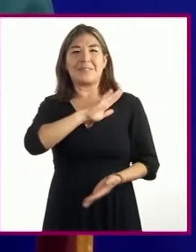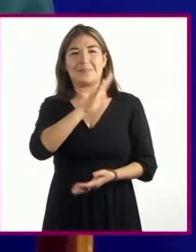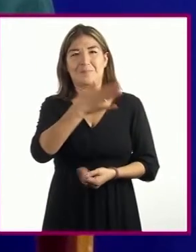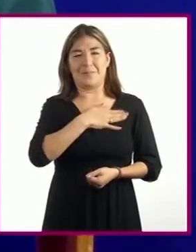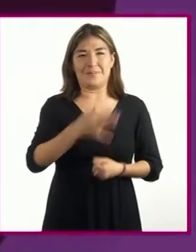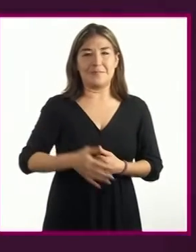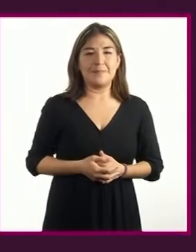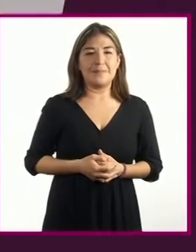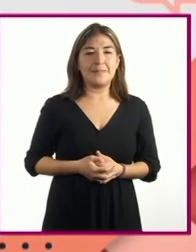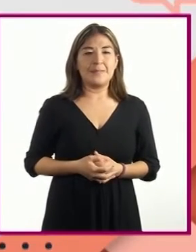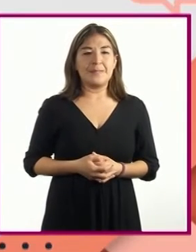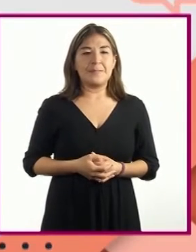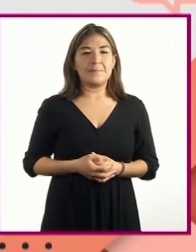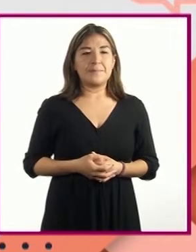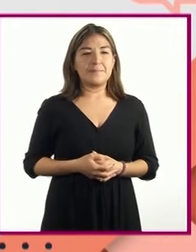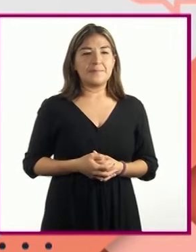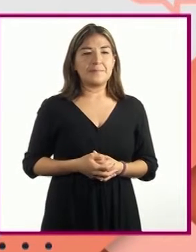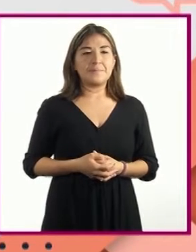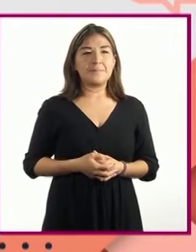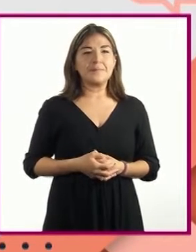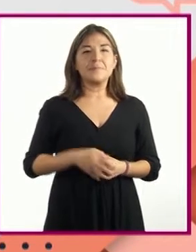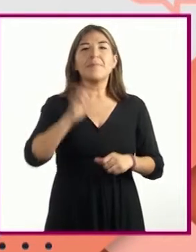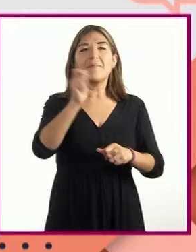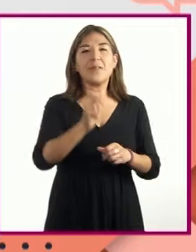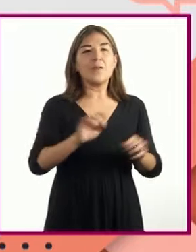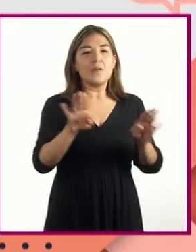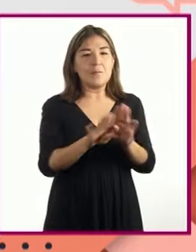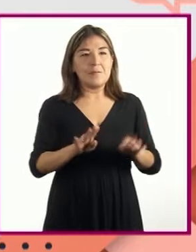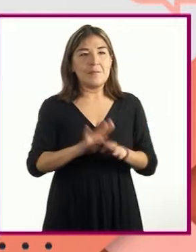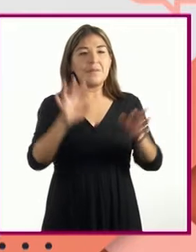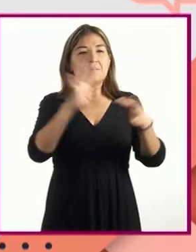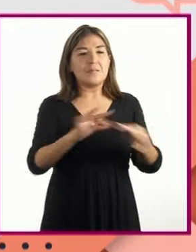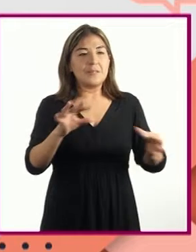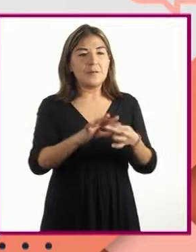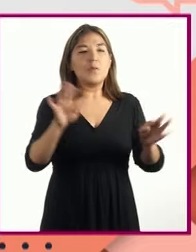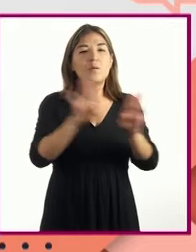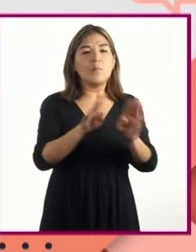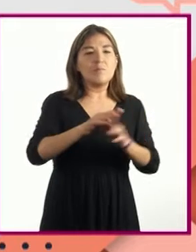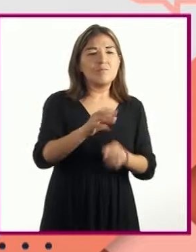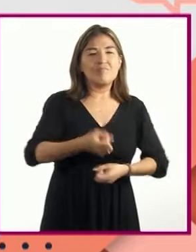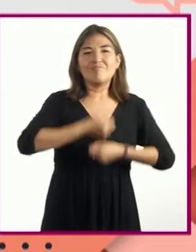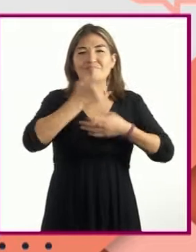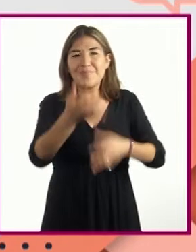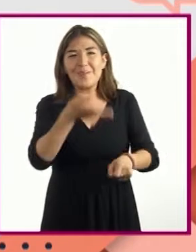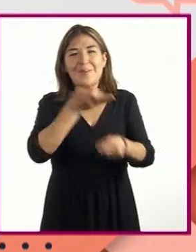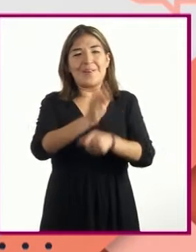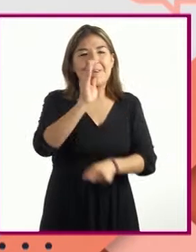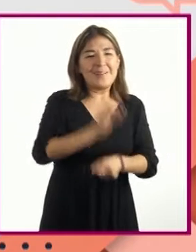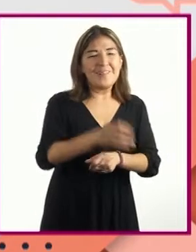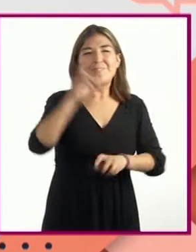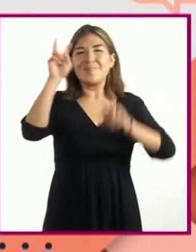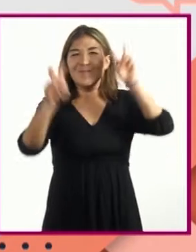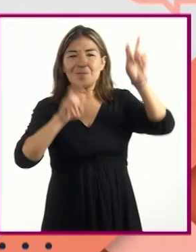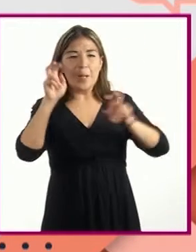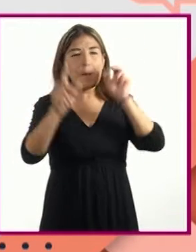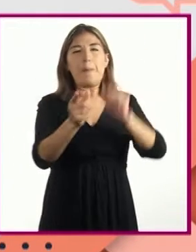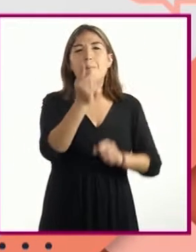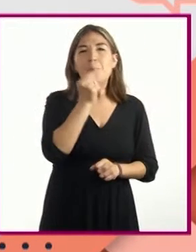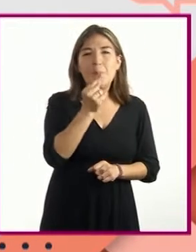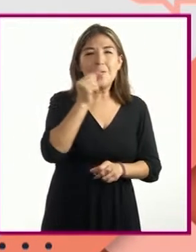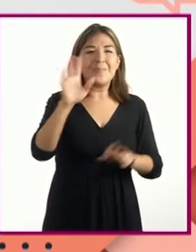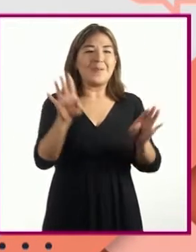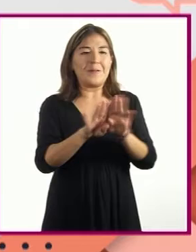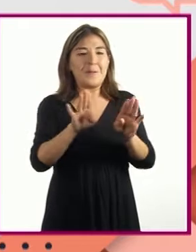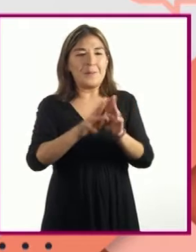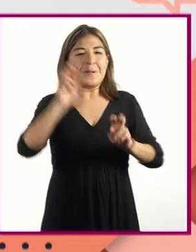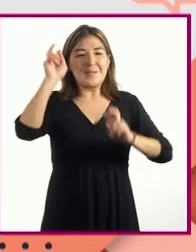española. Serie de dibujos que constituye un relato cómico, dramático, fantástico, policiaco, de